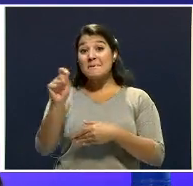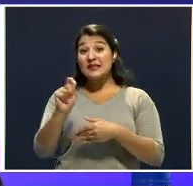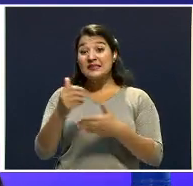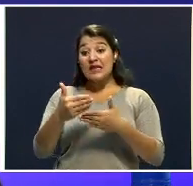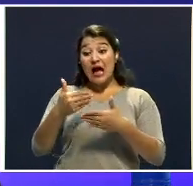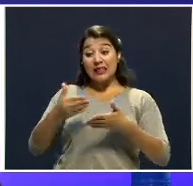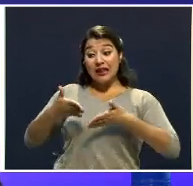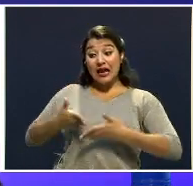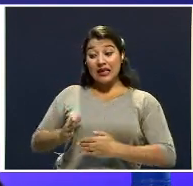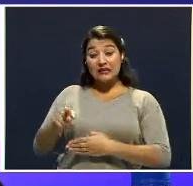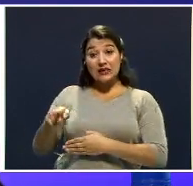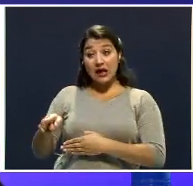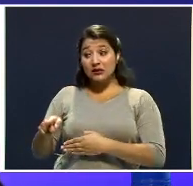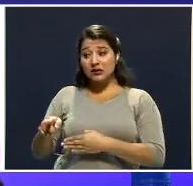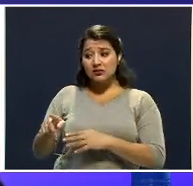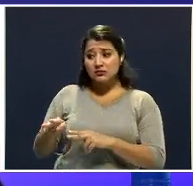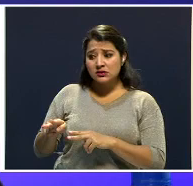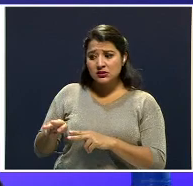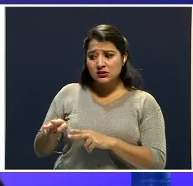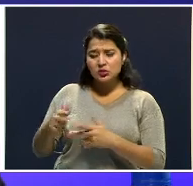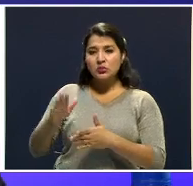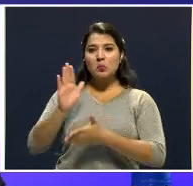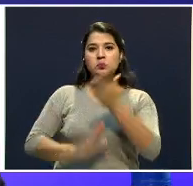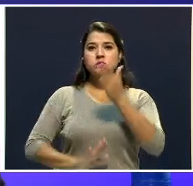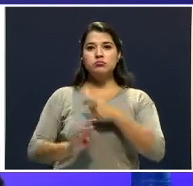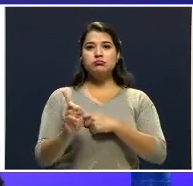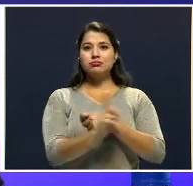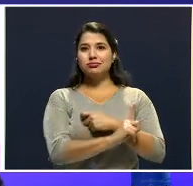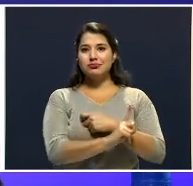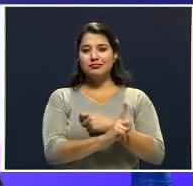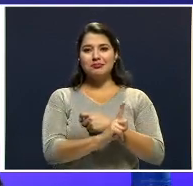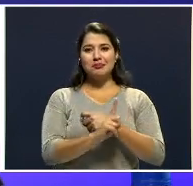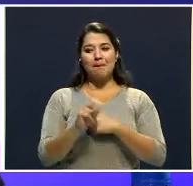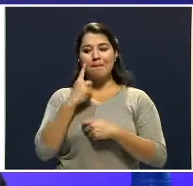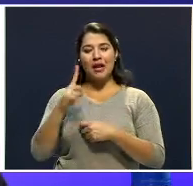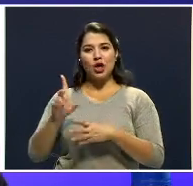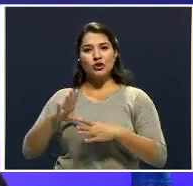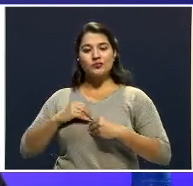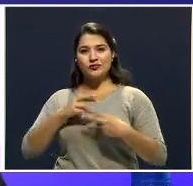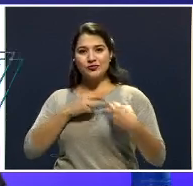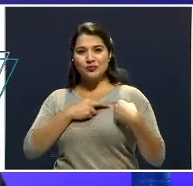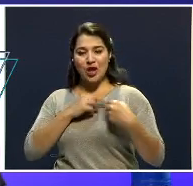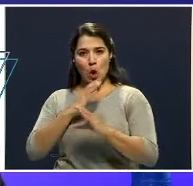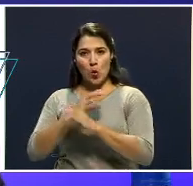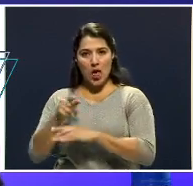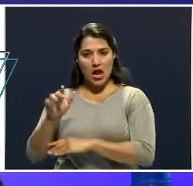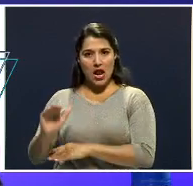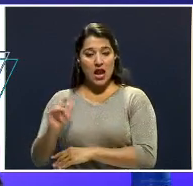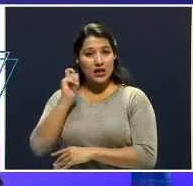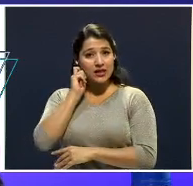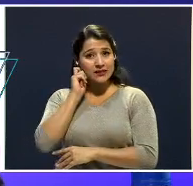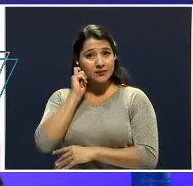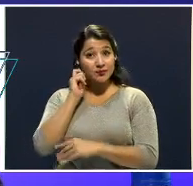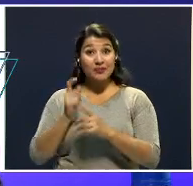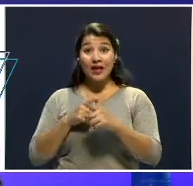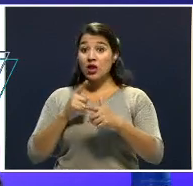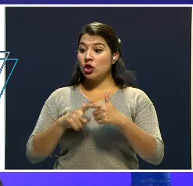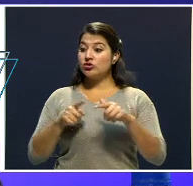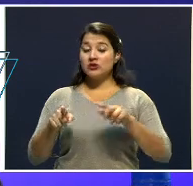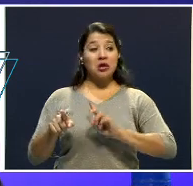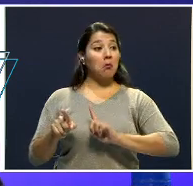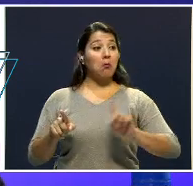responsabilidad. Es el primer signo de olvido con esta niña. Ella crece en condiciones de extrema